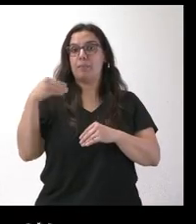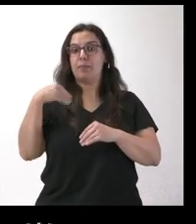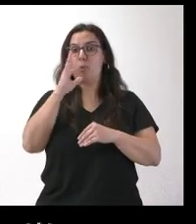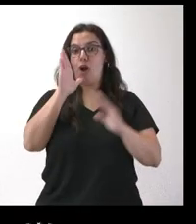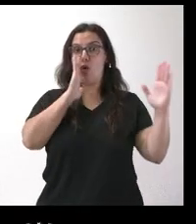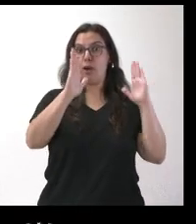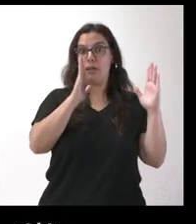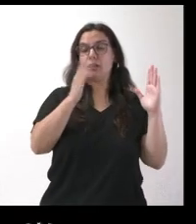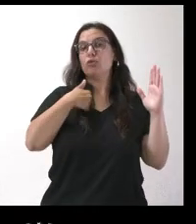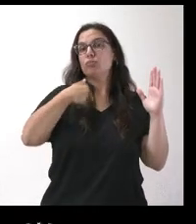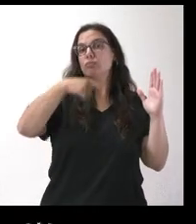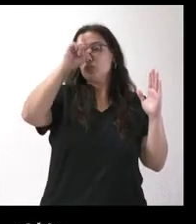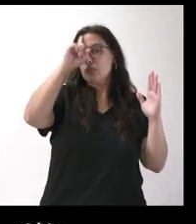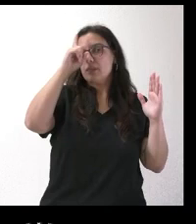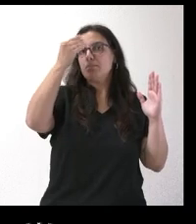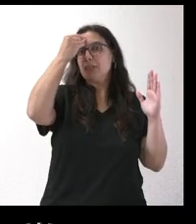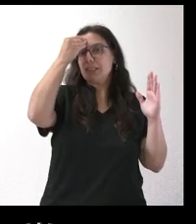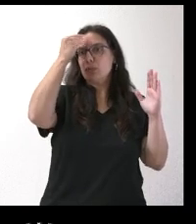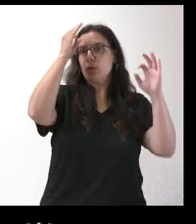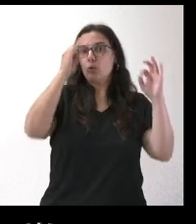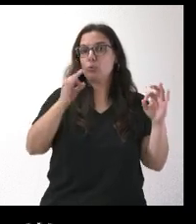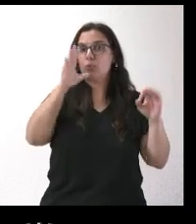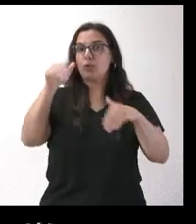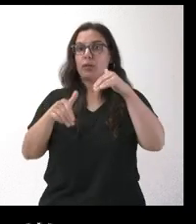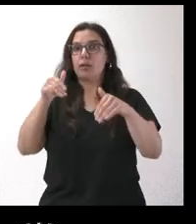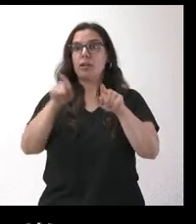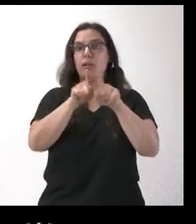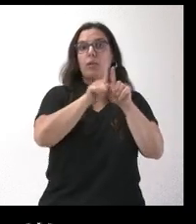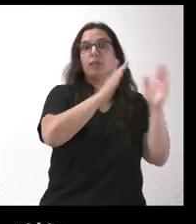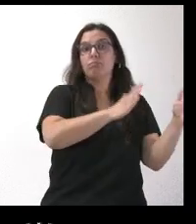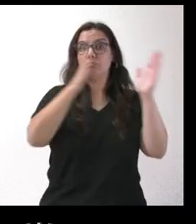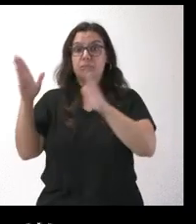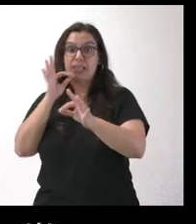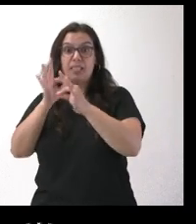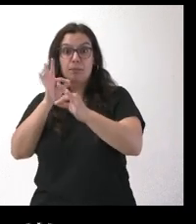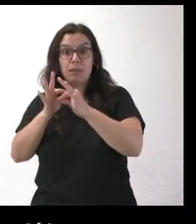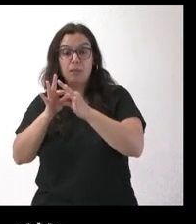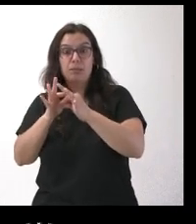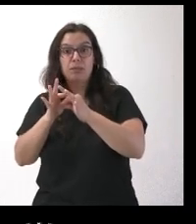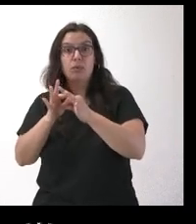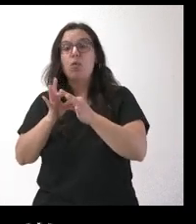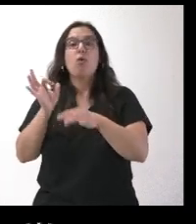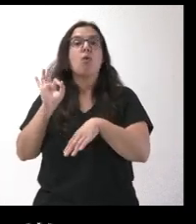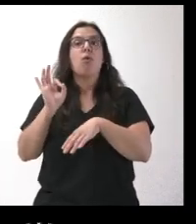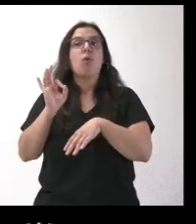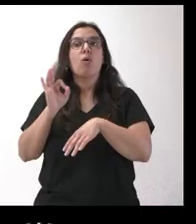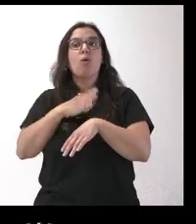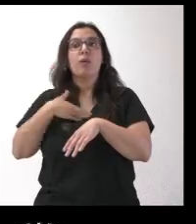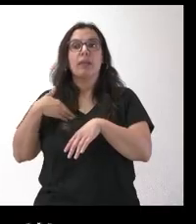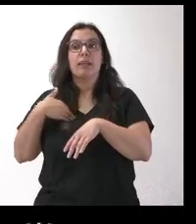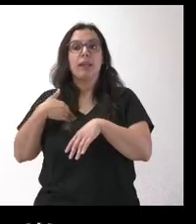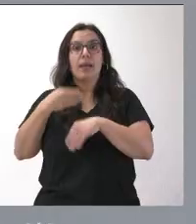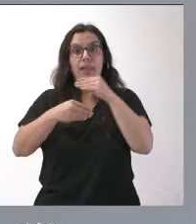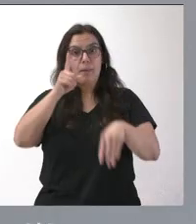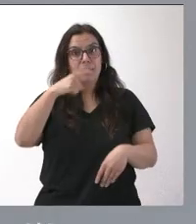están pensando, por ese momento electoral, trasladarlo a septiembre, por ejemplo, o quieren celebrarlo en este mes, en